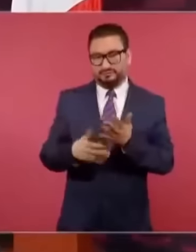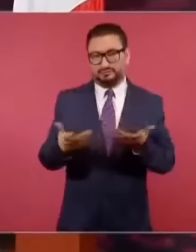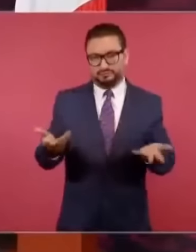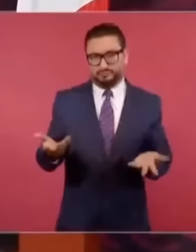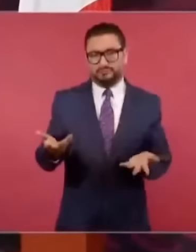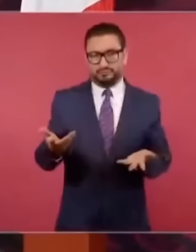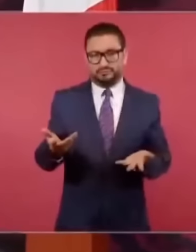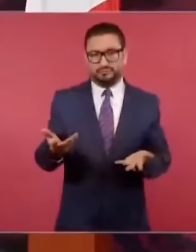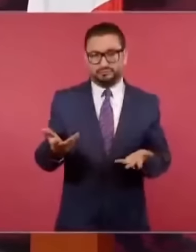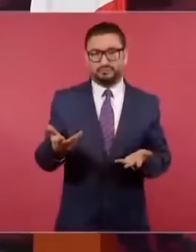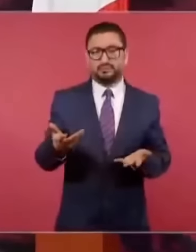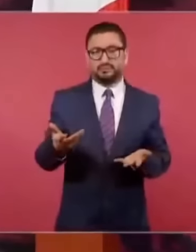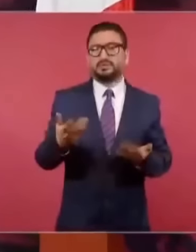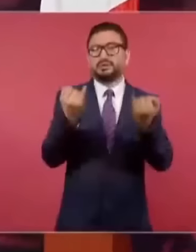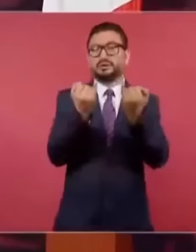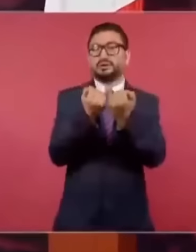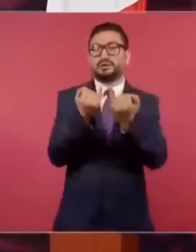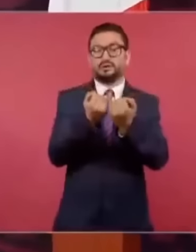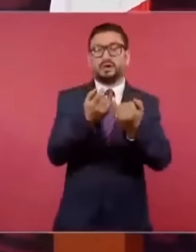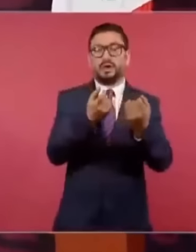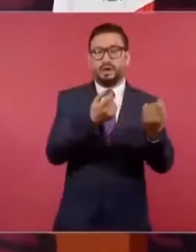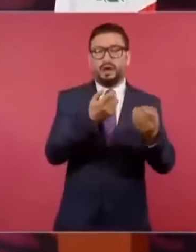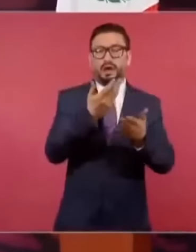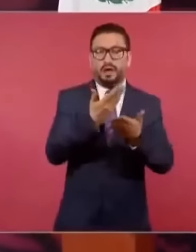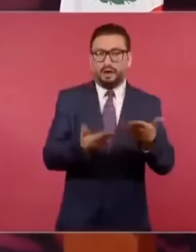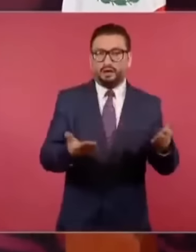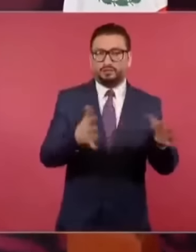Y los cambios que se están dando,